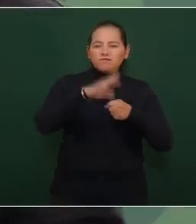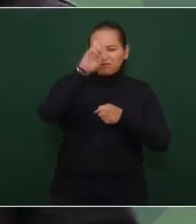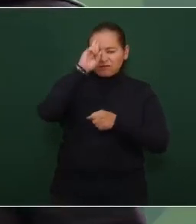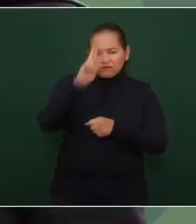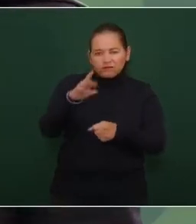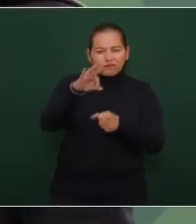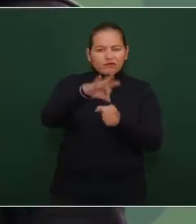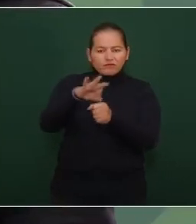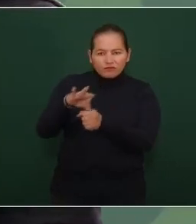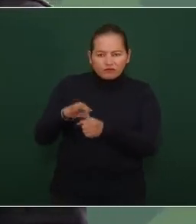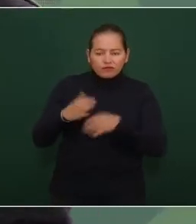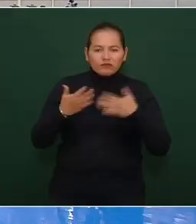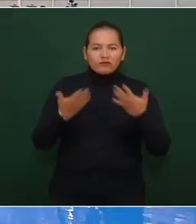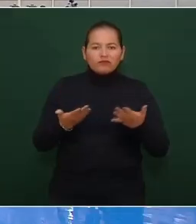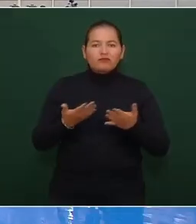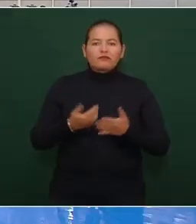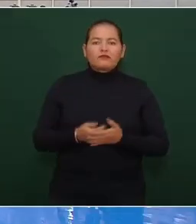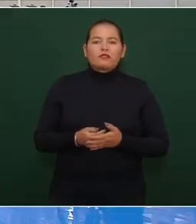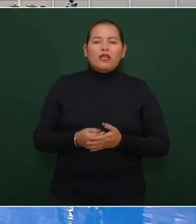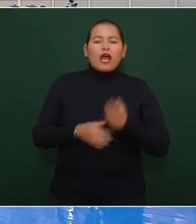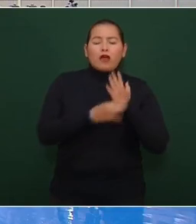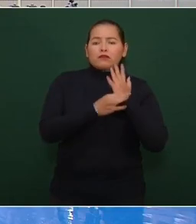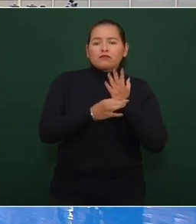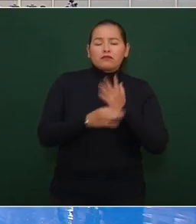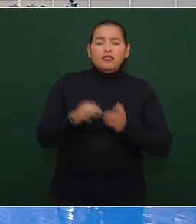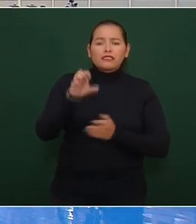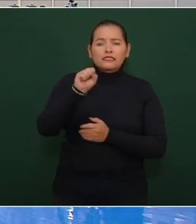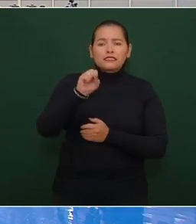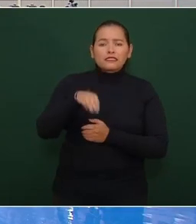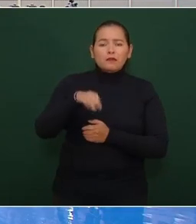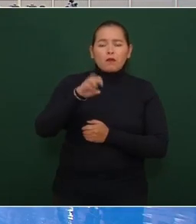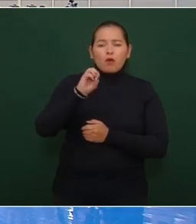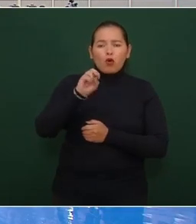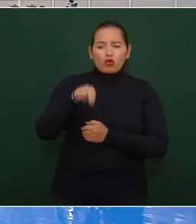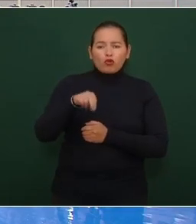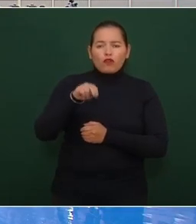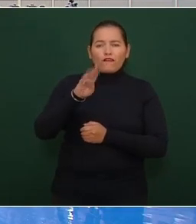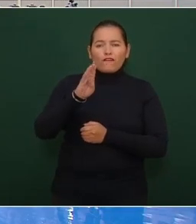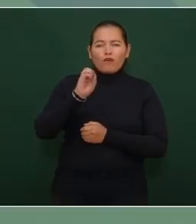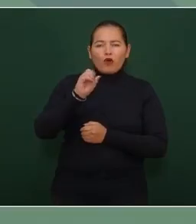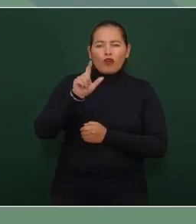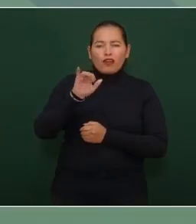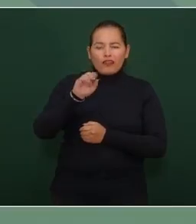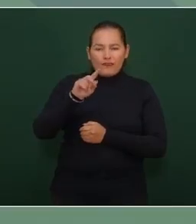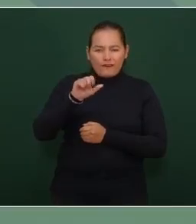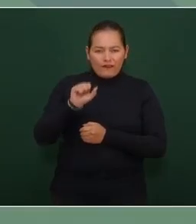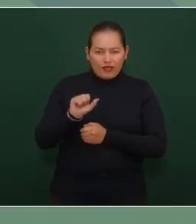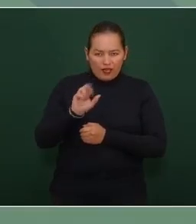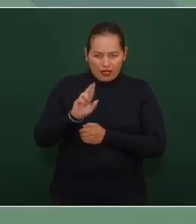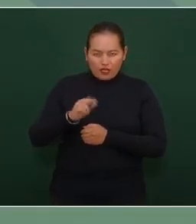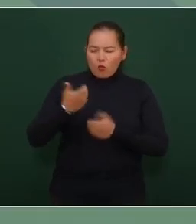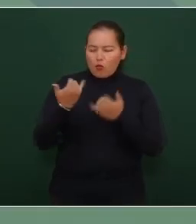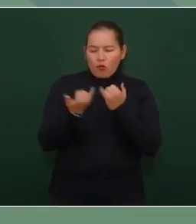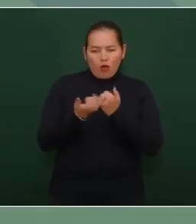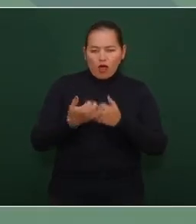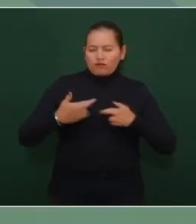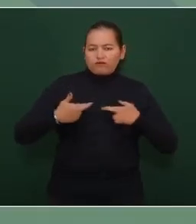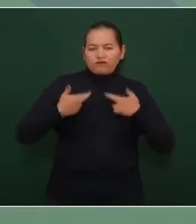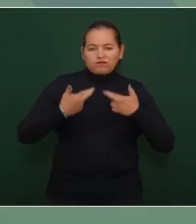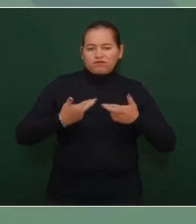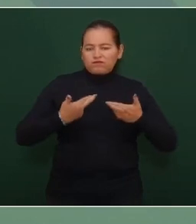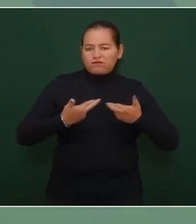lo que hizo Simón Bolívar que también era hijo de Hacendados pero como estudió se